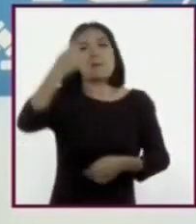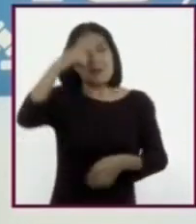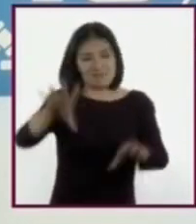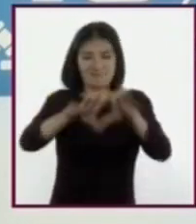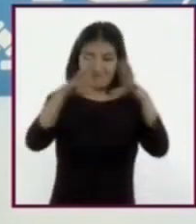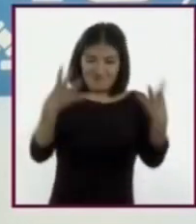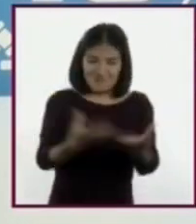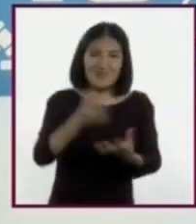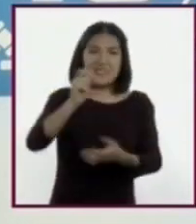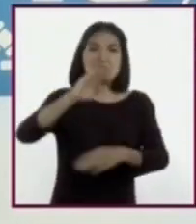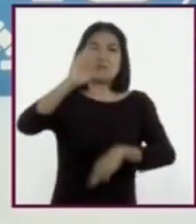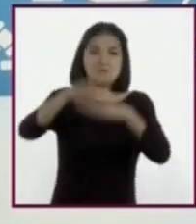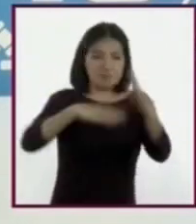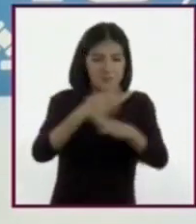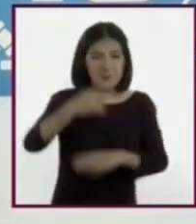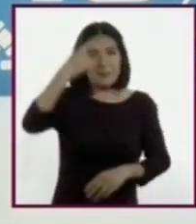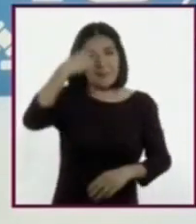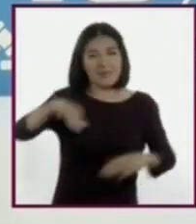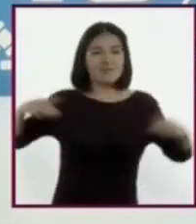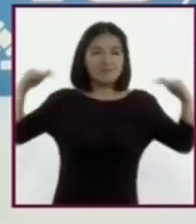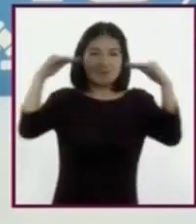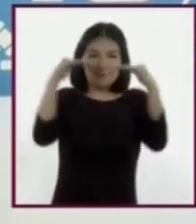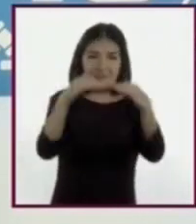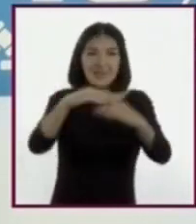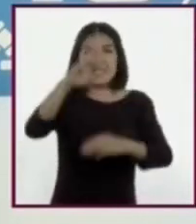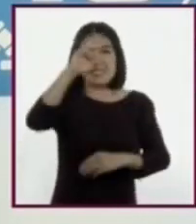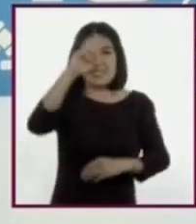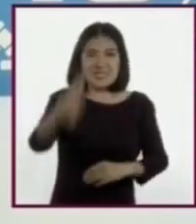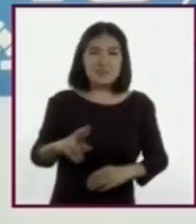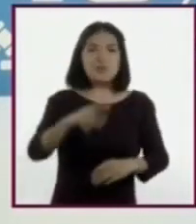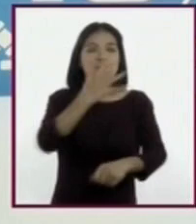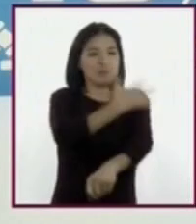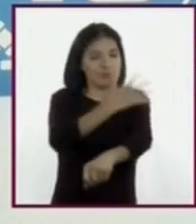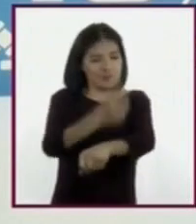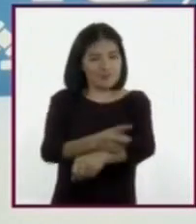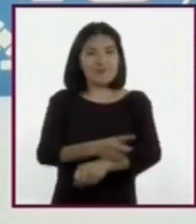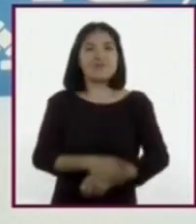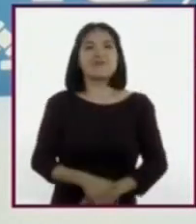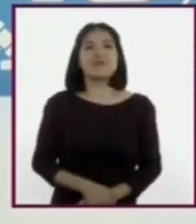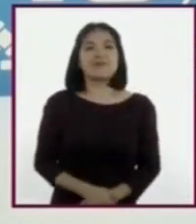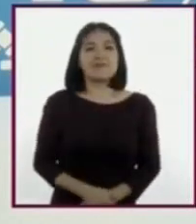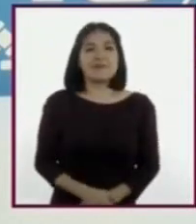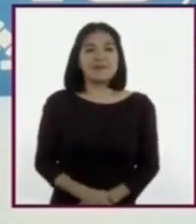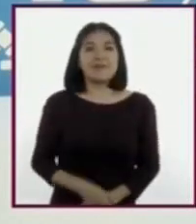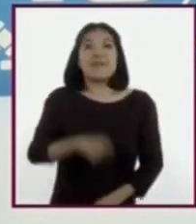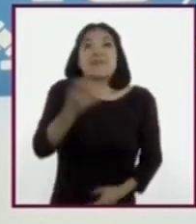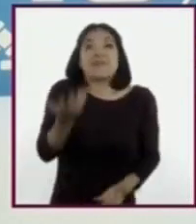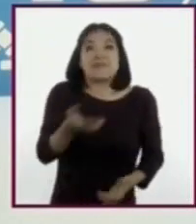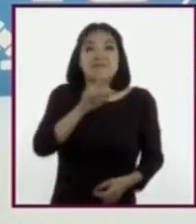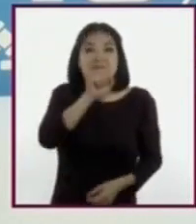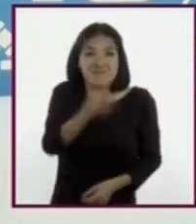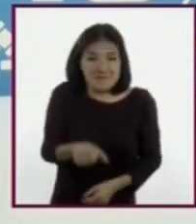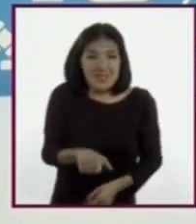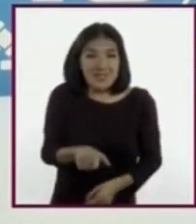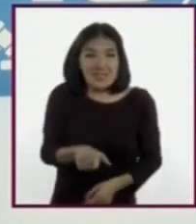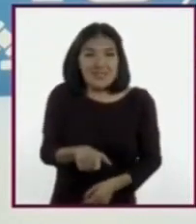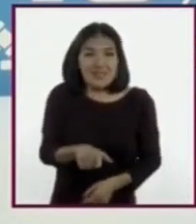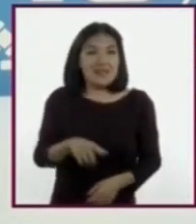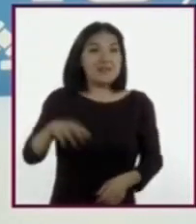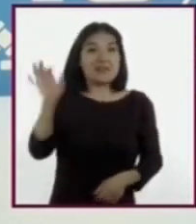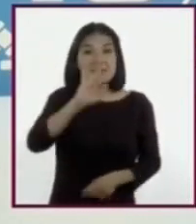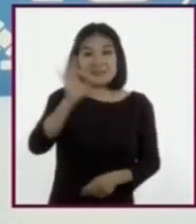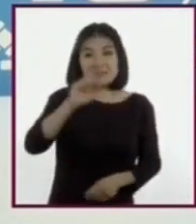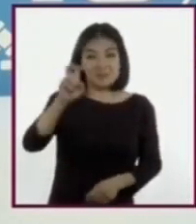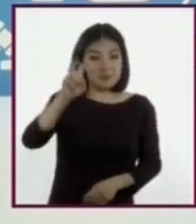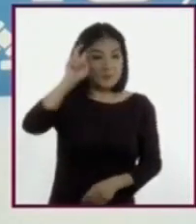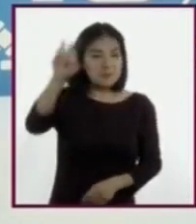mejor, más igualitario y de respeto y de honestidad. Es más, concluyeron que si se sueña,